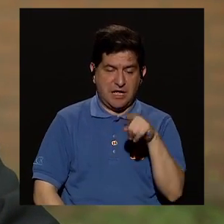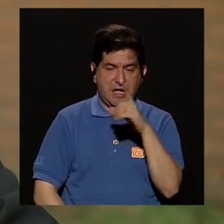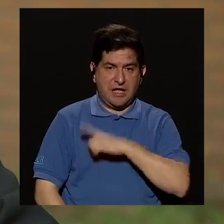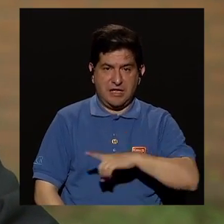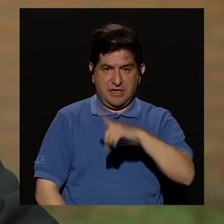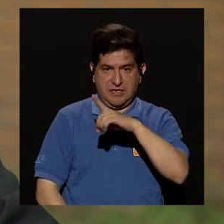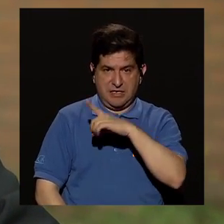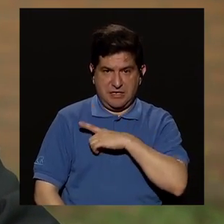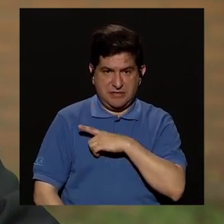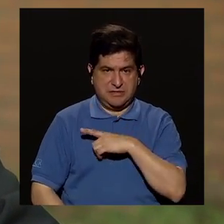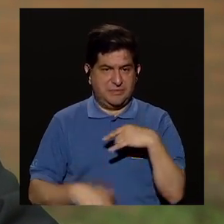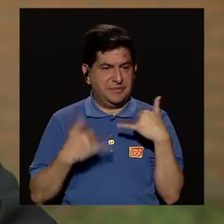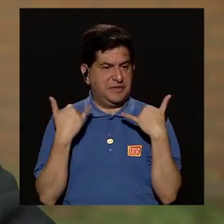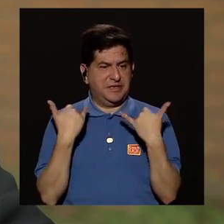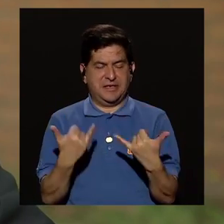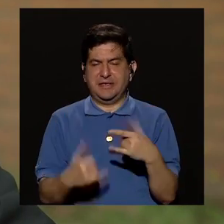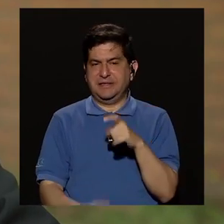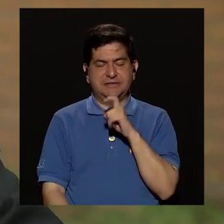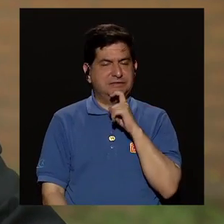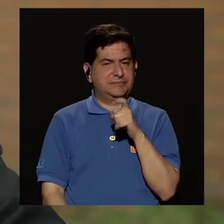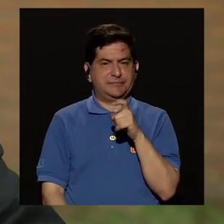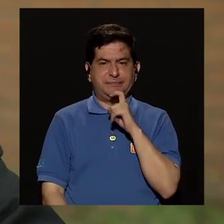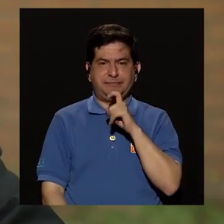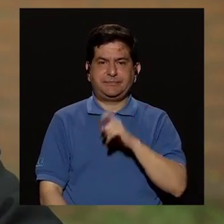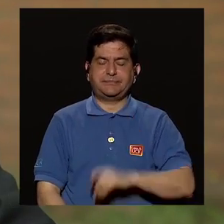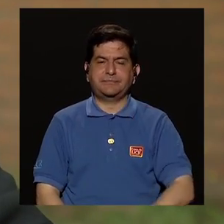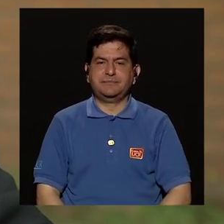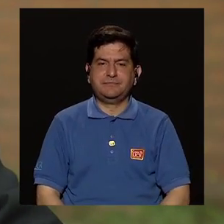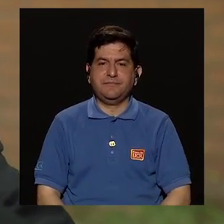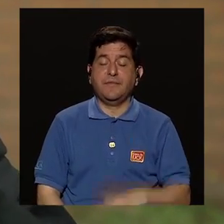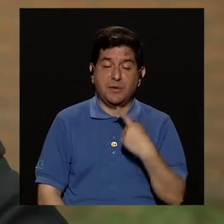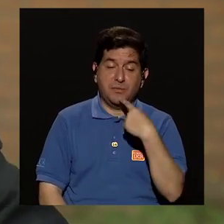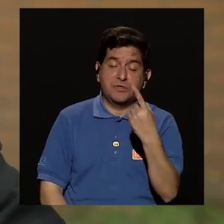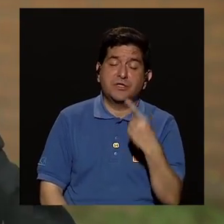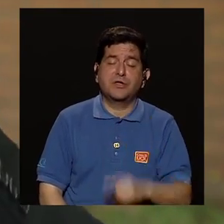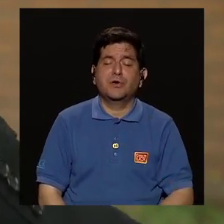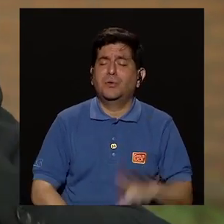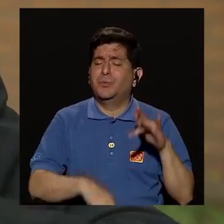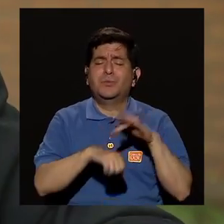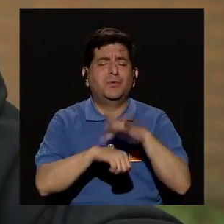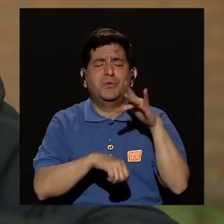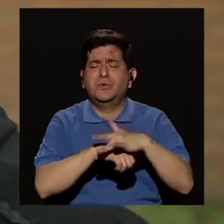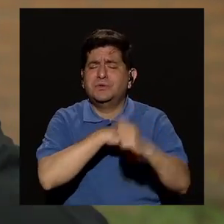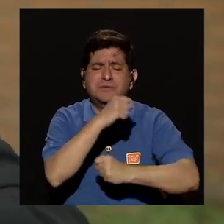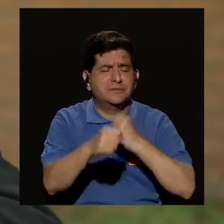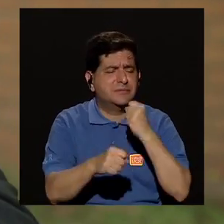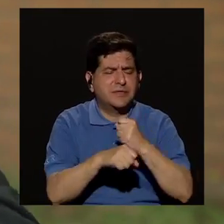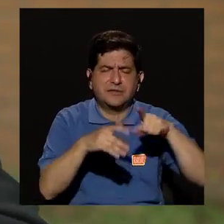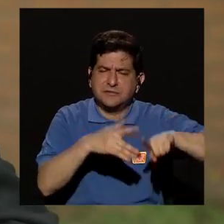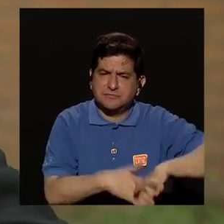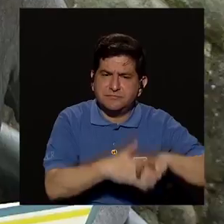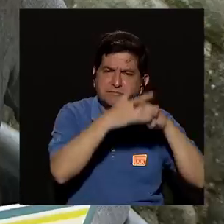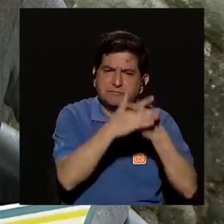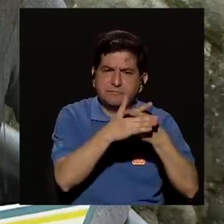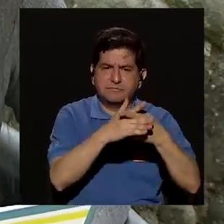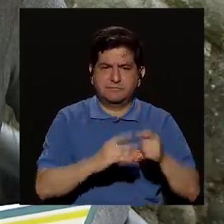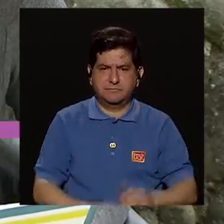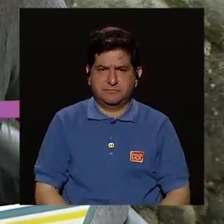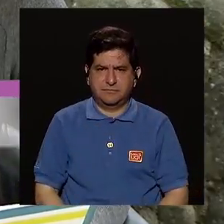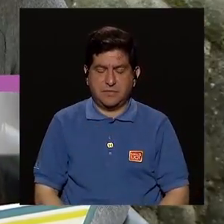la disciplina ya cuesta más por eso les digo desde pequeñitos hay que empezar